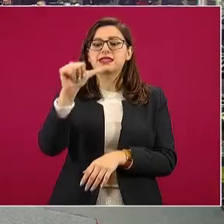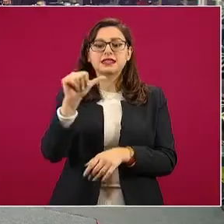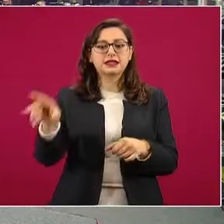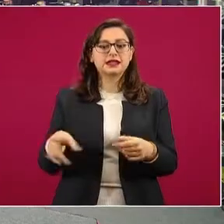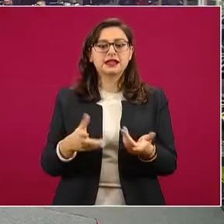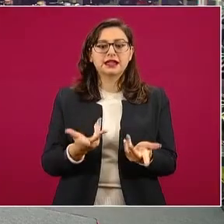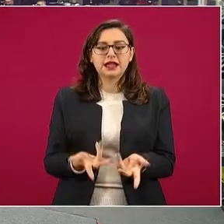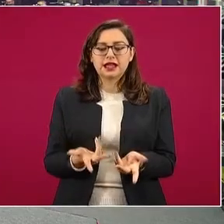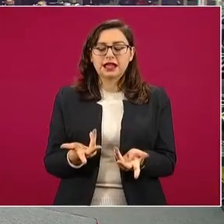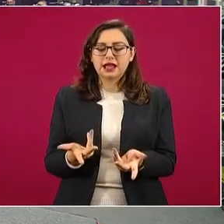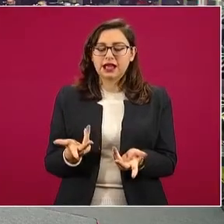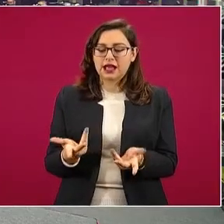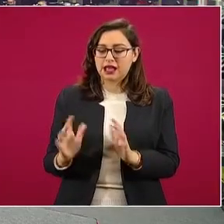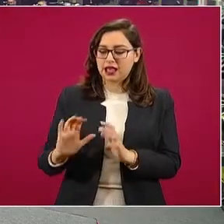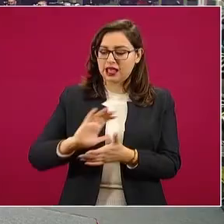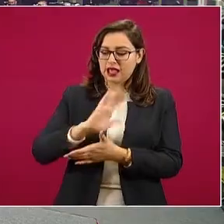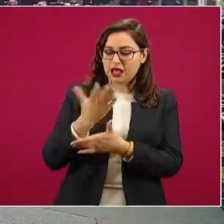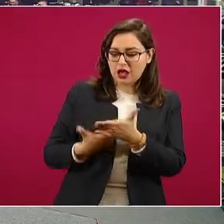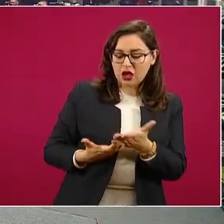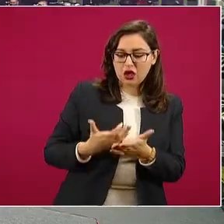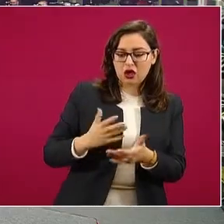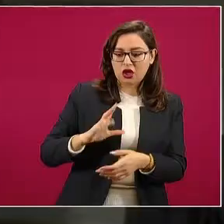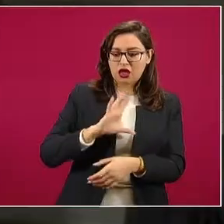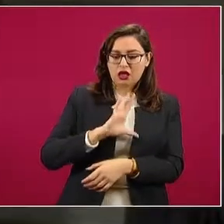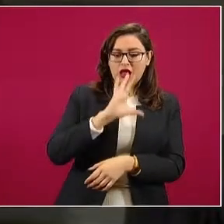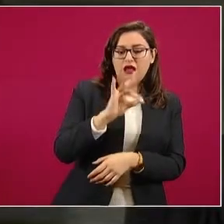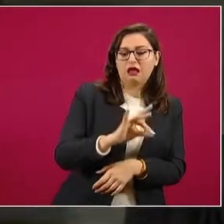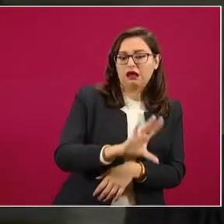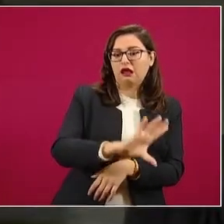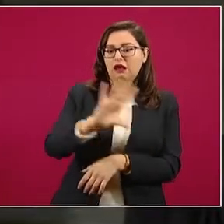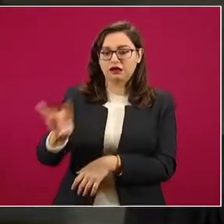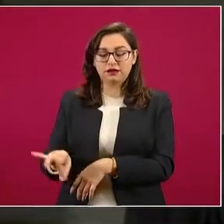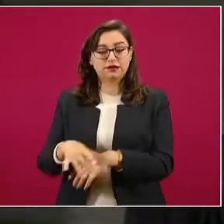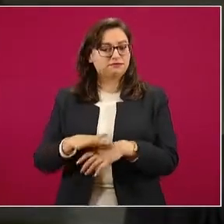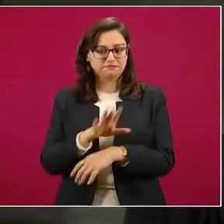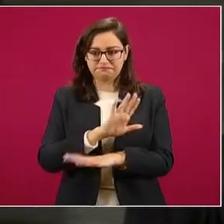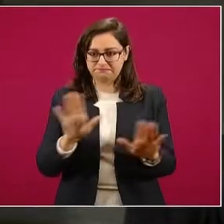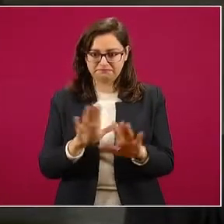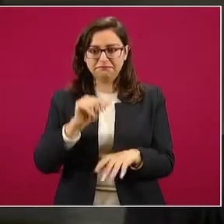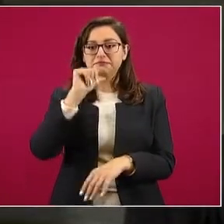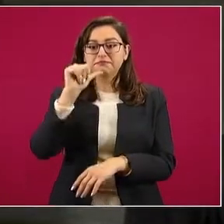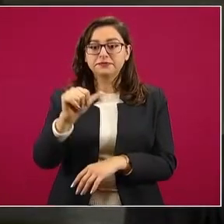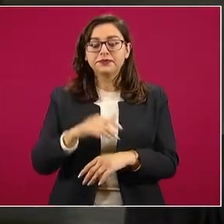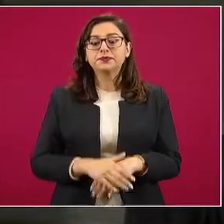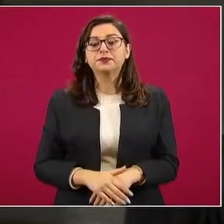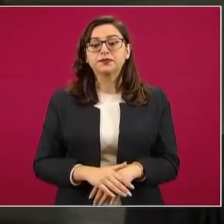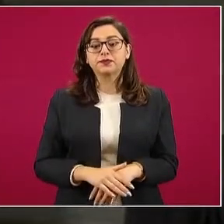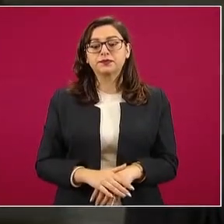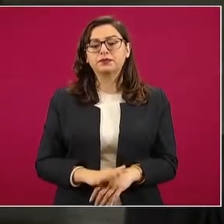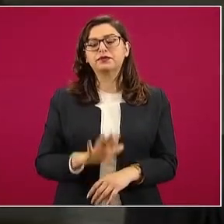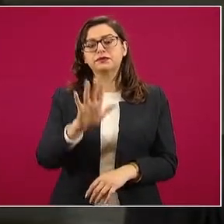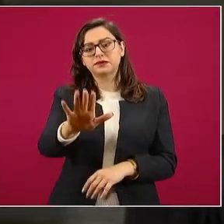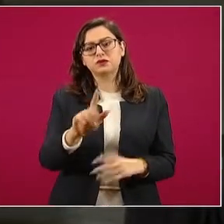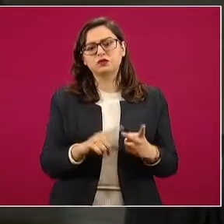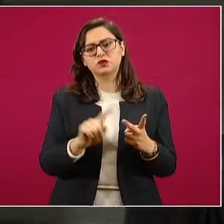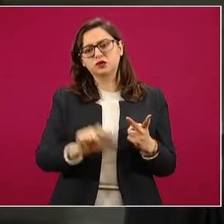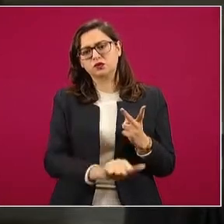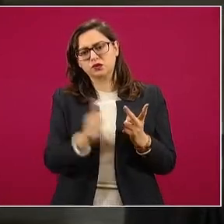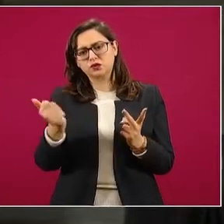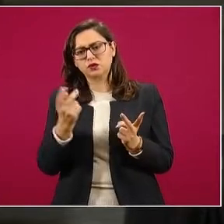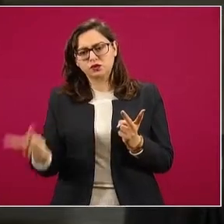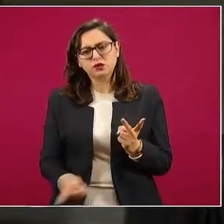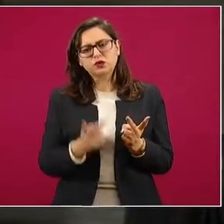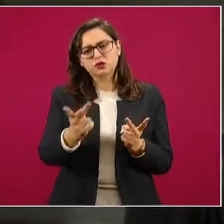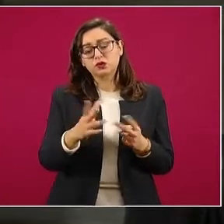Permítame una pregunta más. Viene esta conmemoración del 12 de diciembre por la Virgen de Guadalupe. Se está